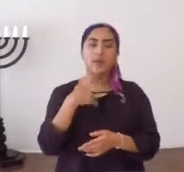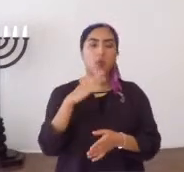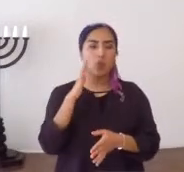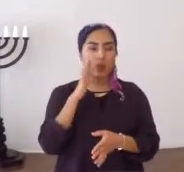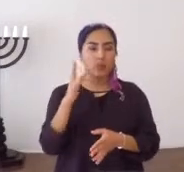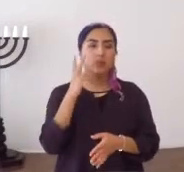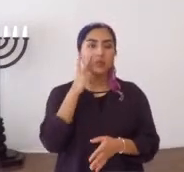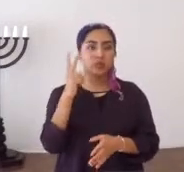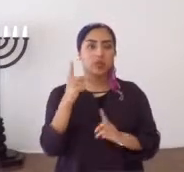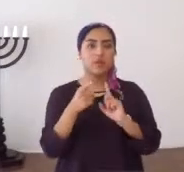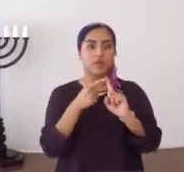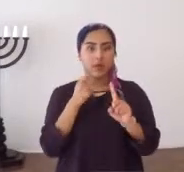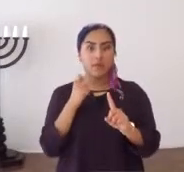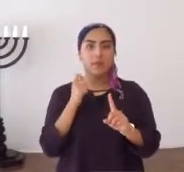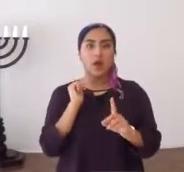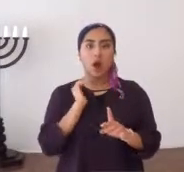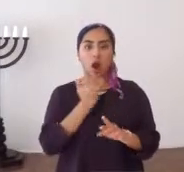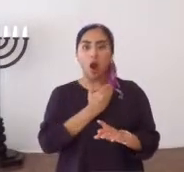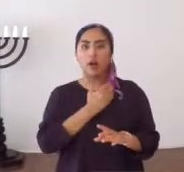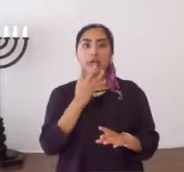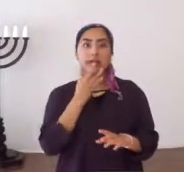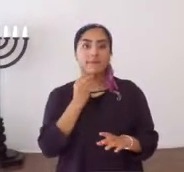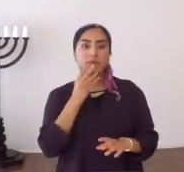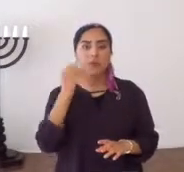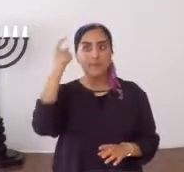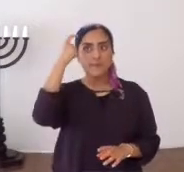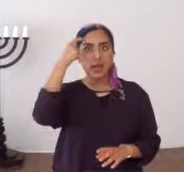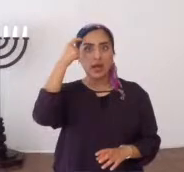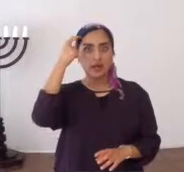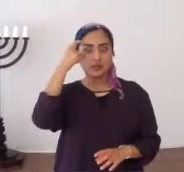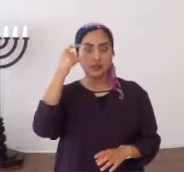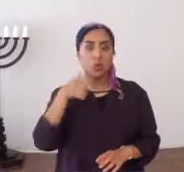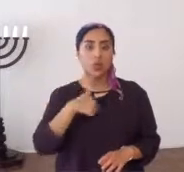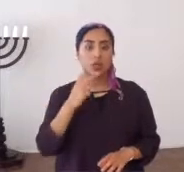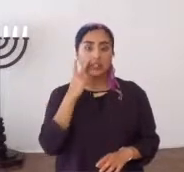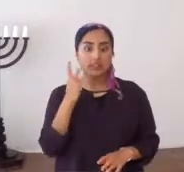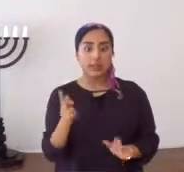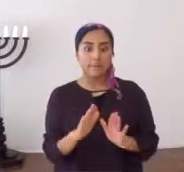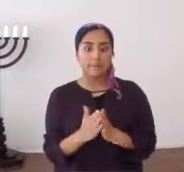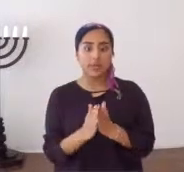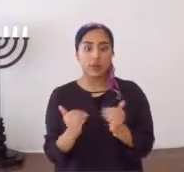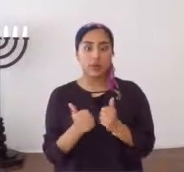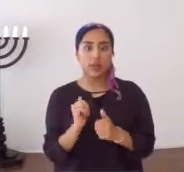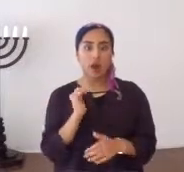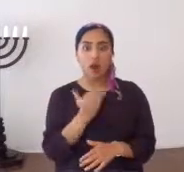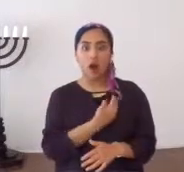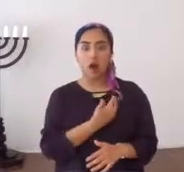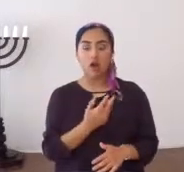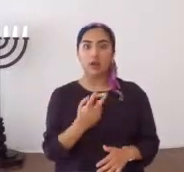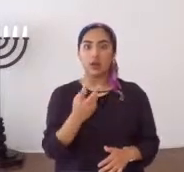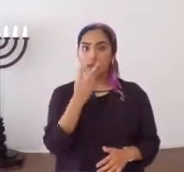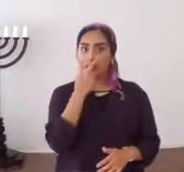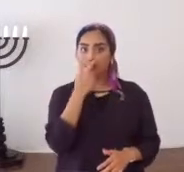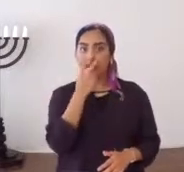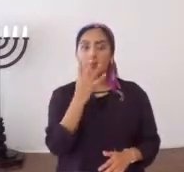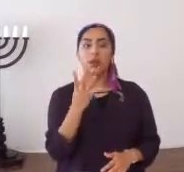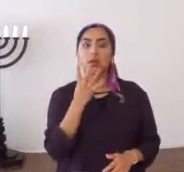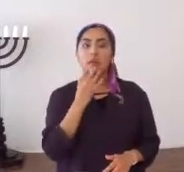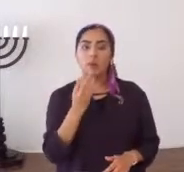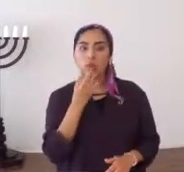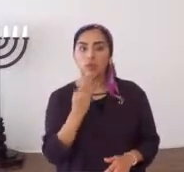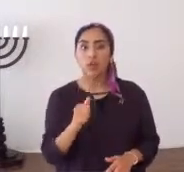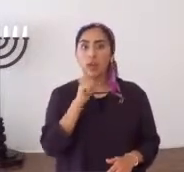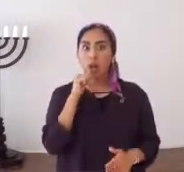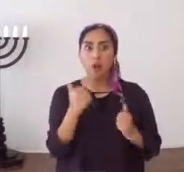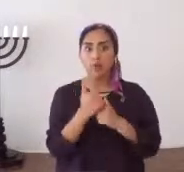la semana. Pero vamos a verlo desde el punto de vista hebreo. Vamos a ver la Tanakh, la Biblia, la Tanakh, con ojos hebreos, no con